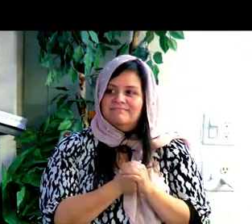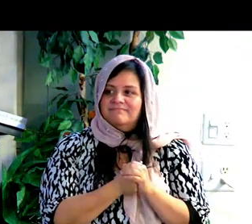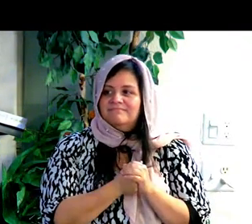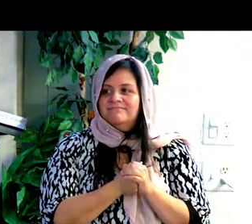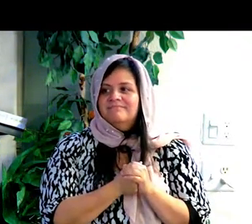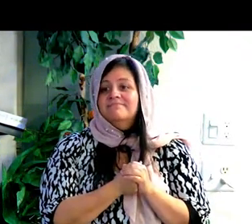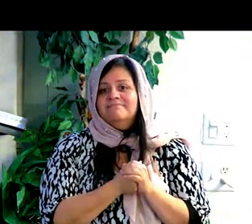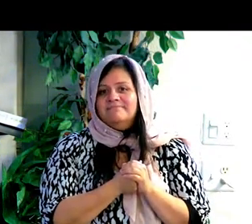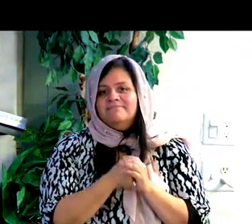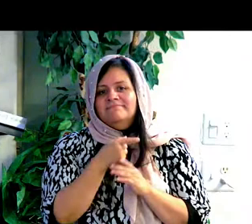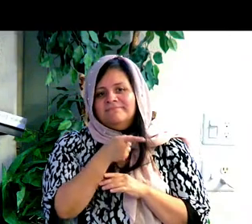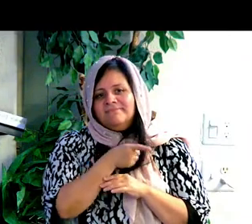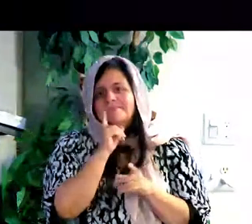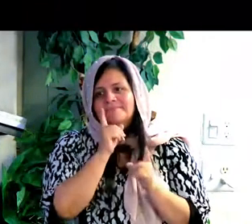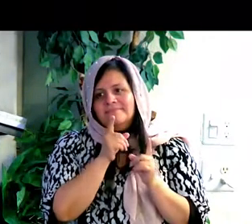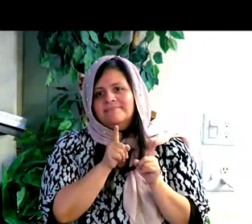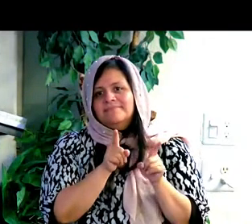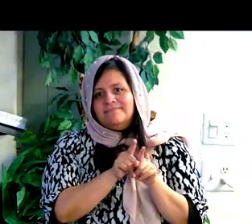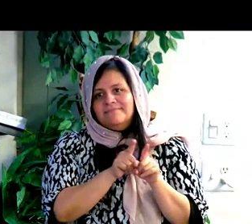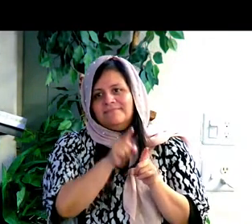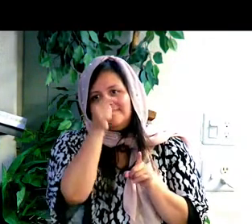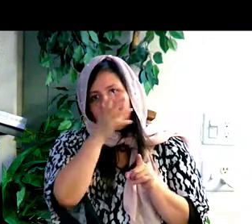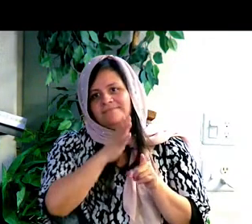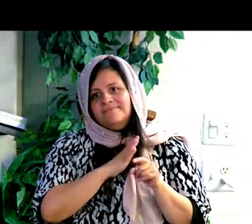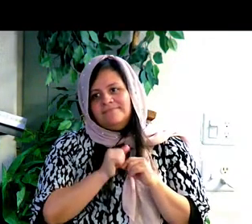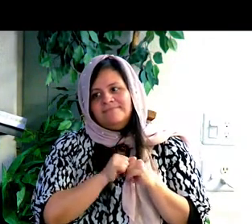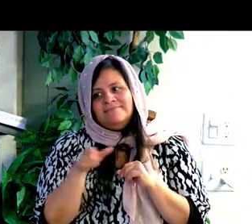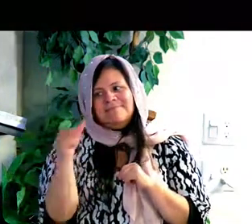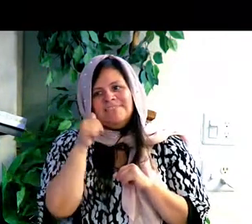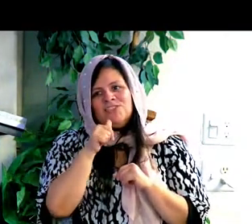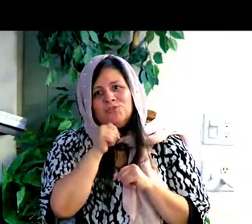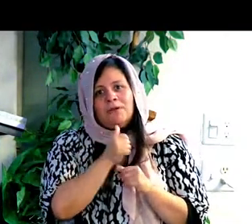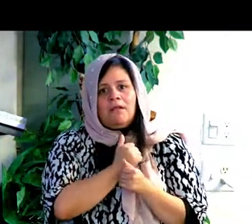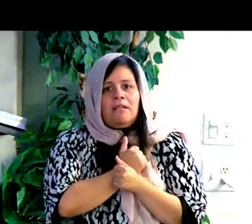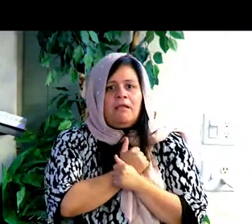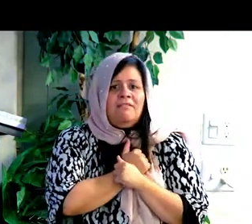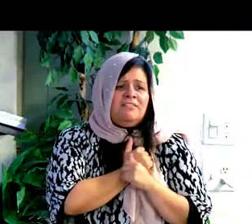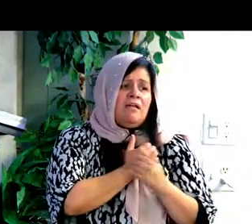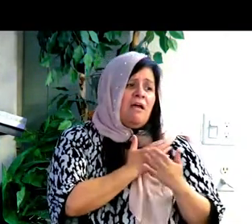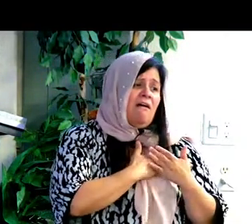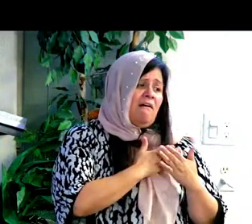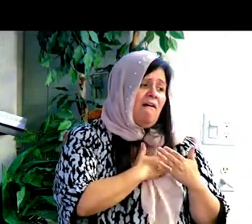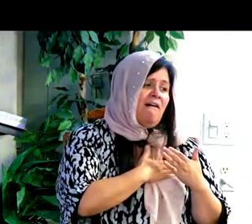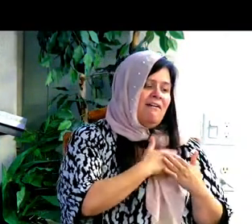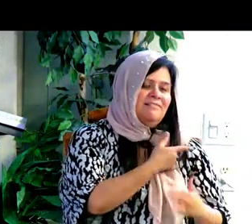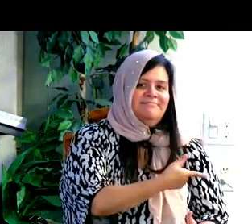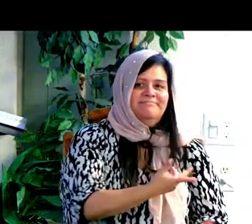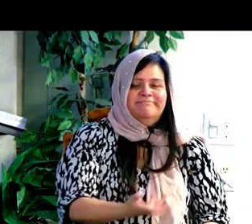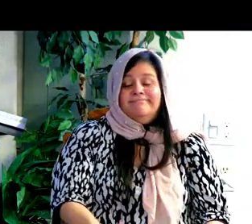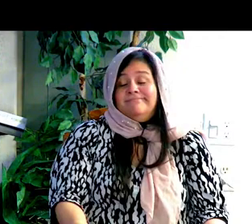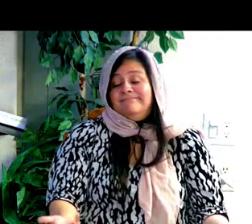ah, pues se está hablando como hombre. And she loves him. You know, she loves him. y ella lo ama.